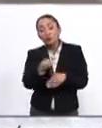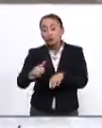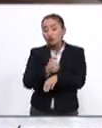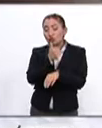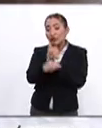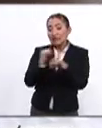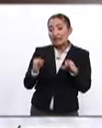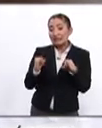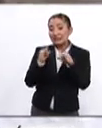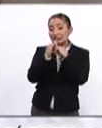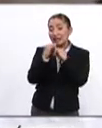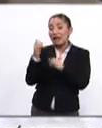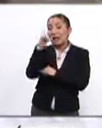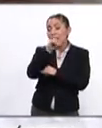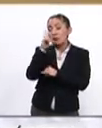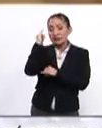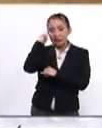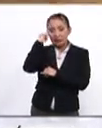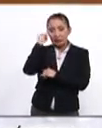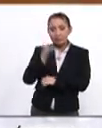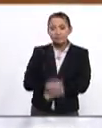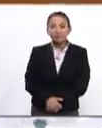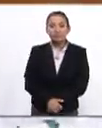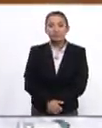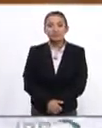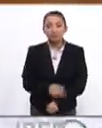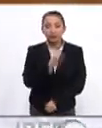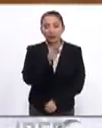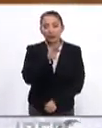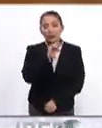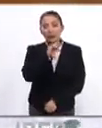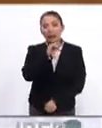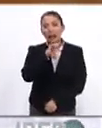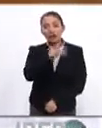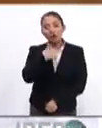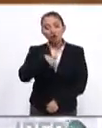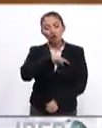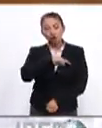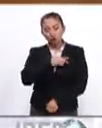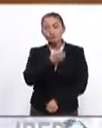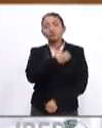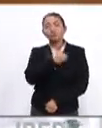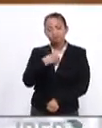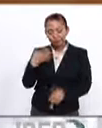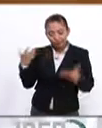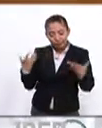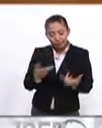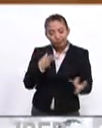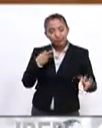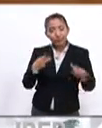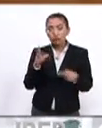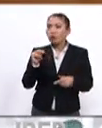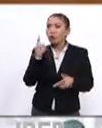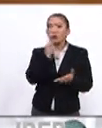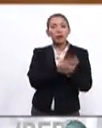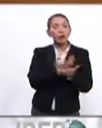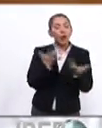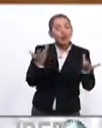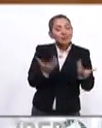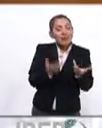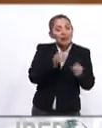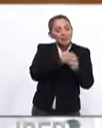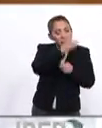creación de un instituto de lenguas indígenas como FILAC nosotros nos estamos comprometiendo no solo a